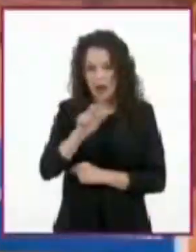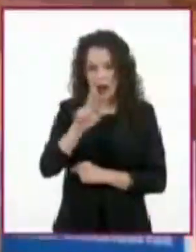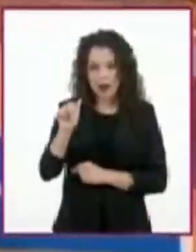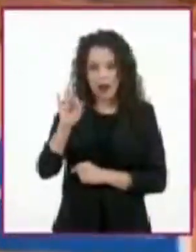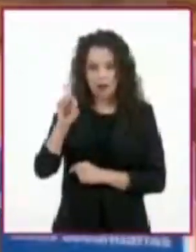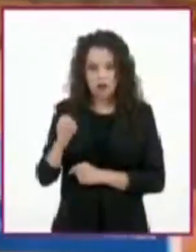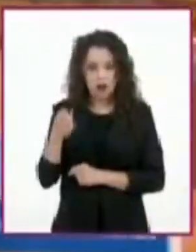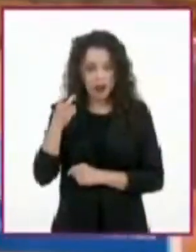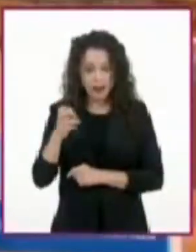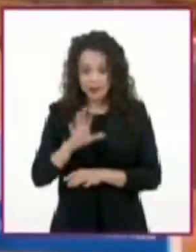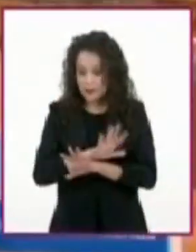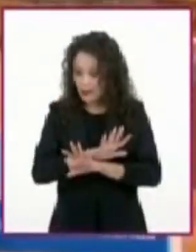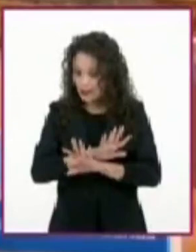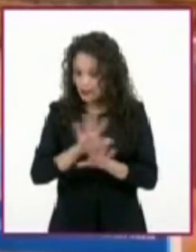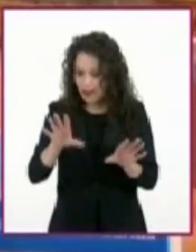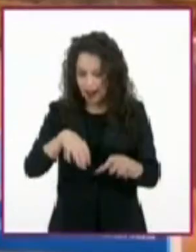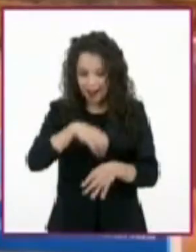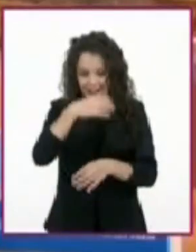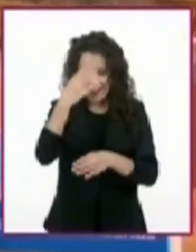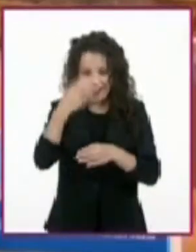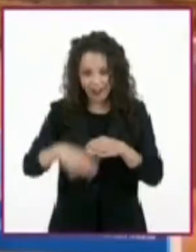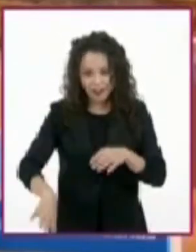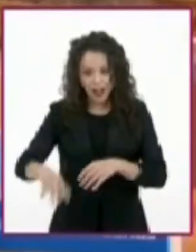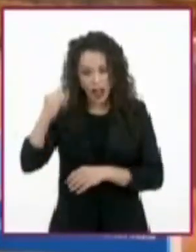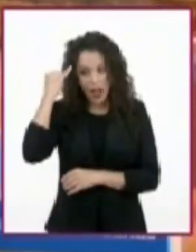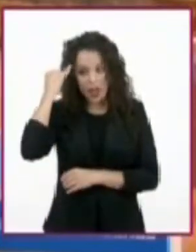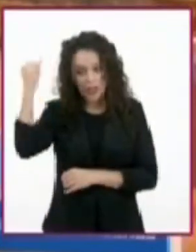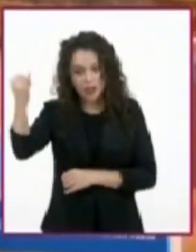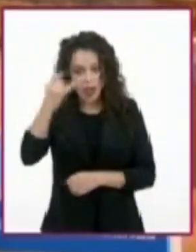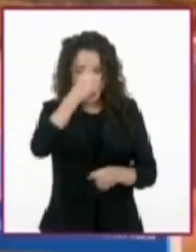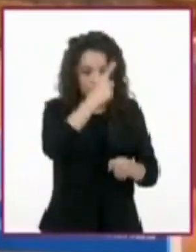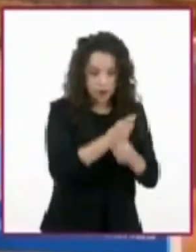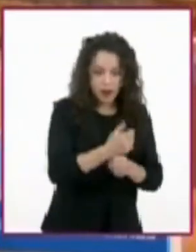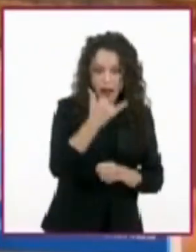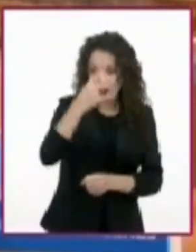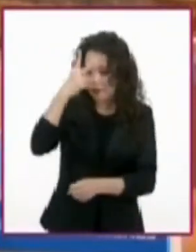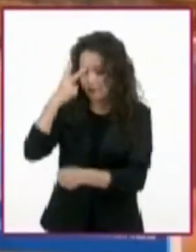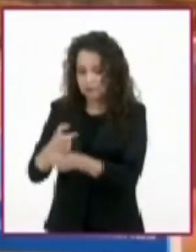Tenemos las ideas principales y las secundarias.